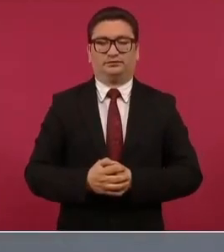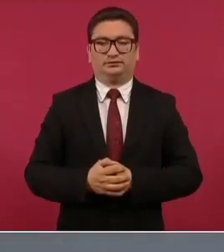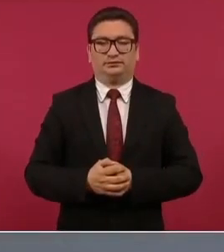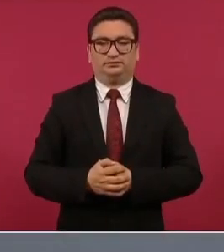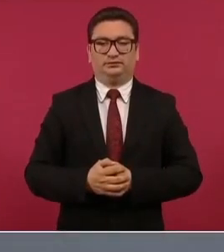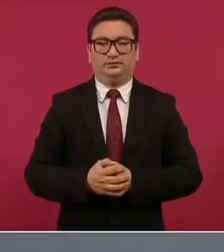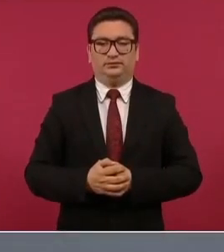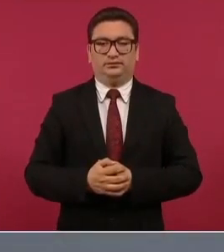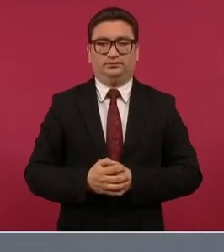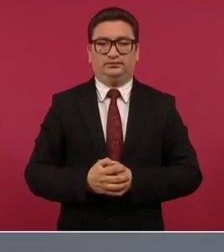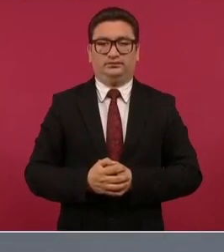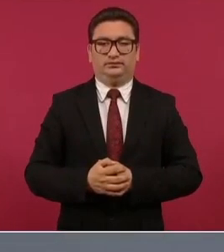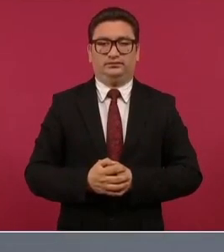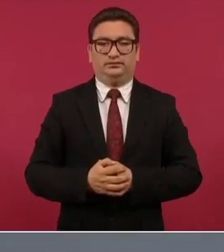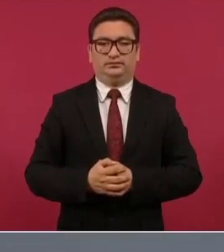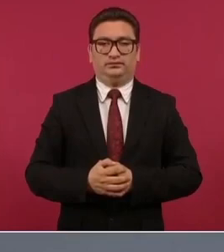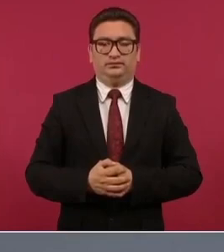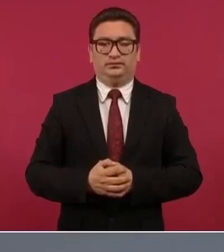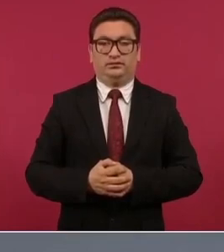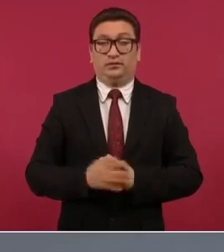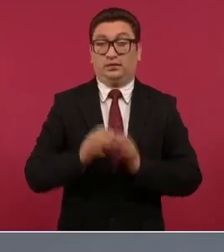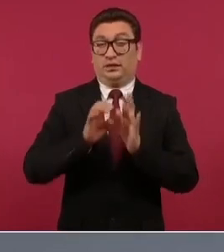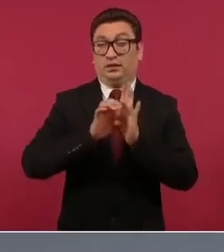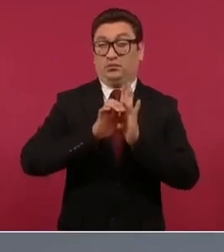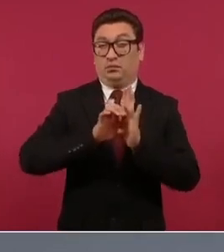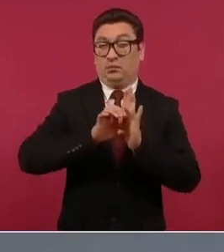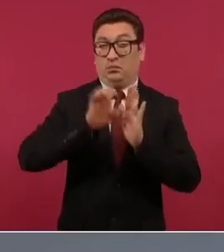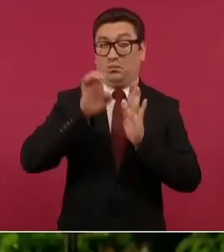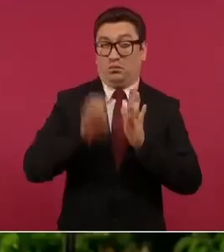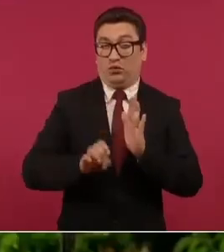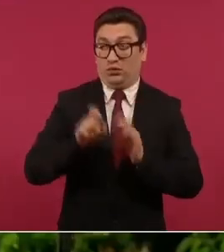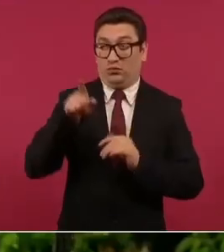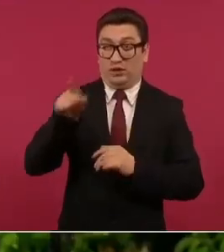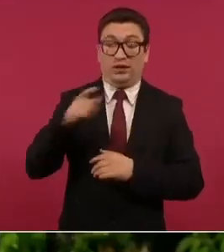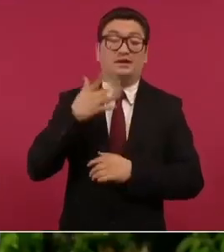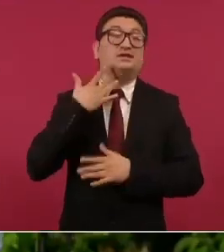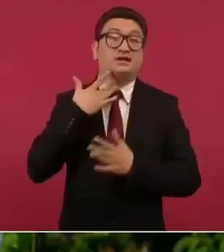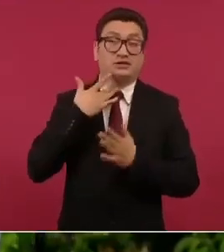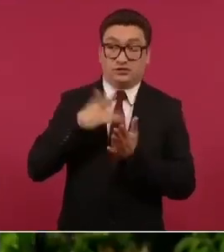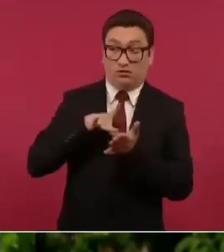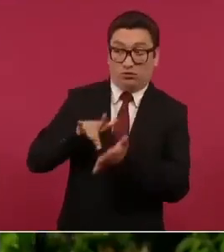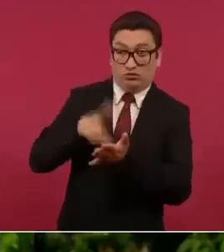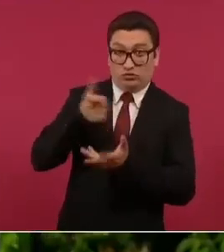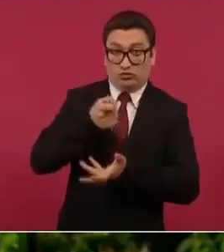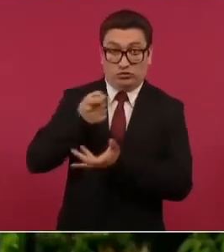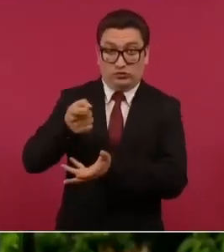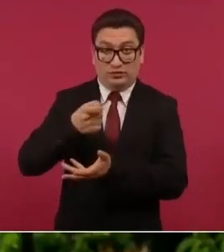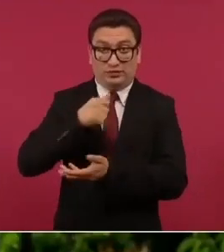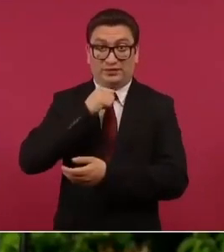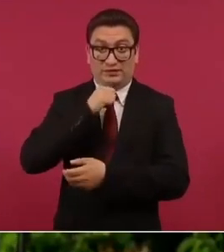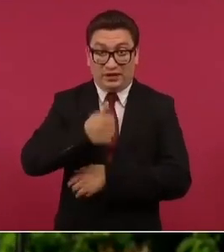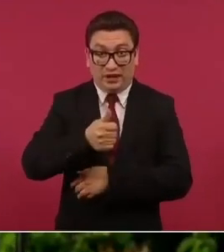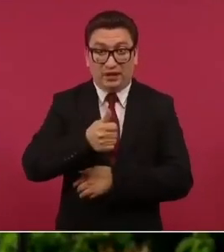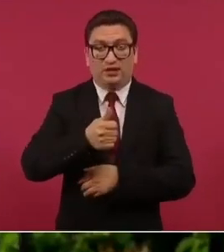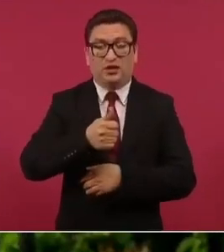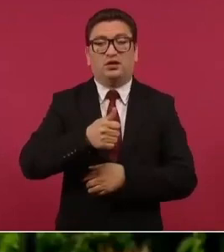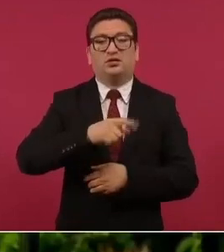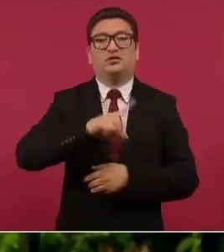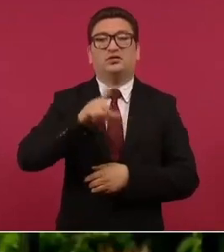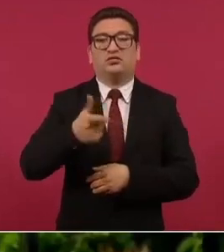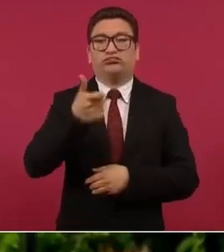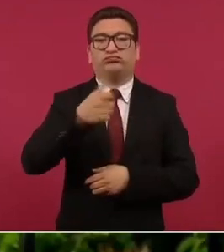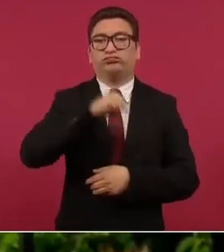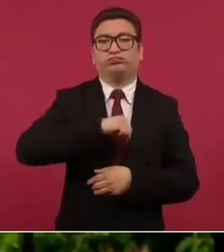si no tomamos la decisión de subsidiar la gasolina no tendríamos una